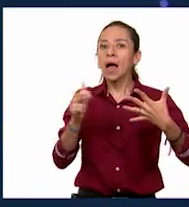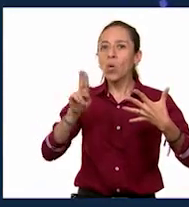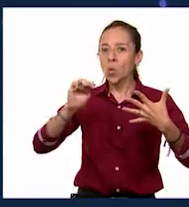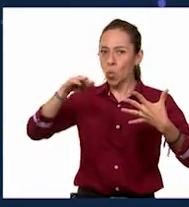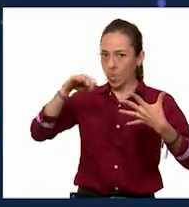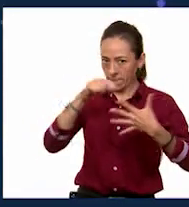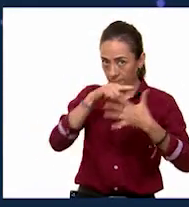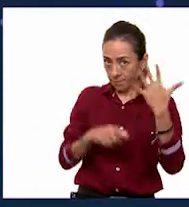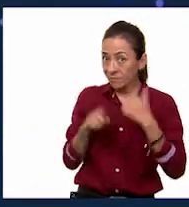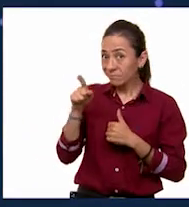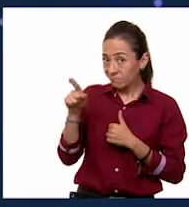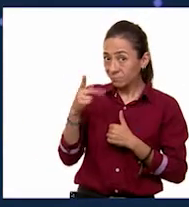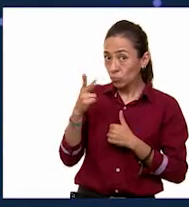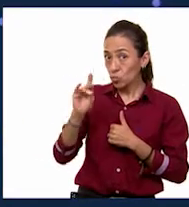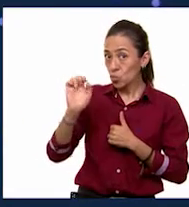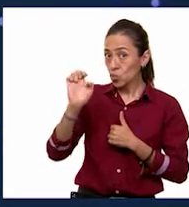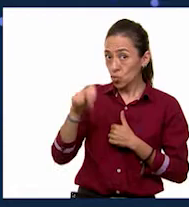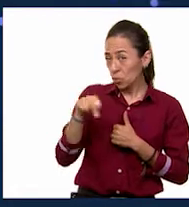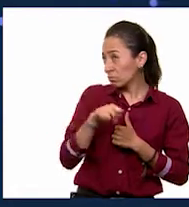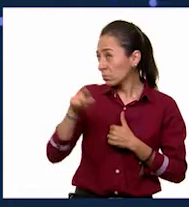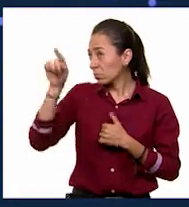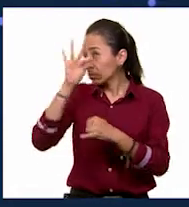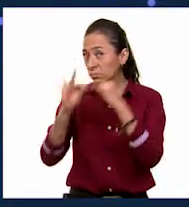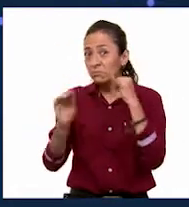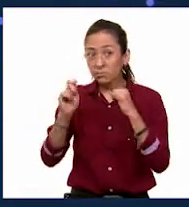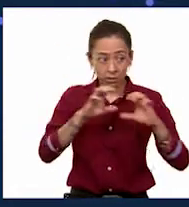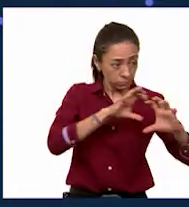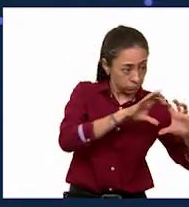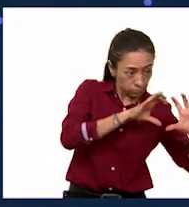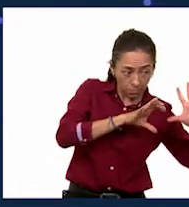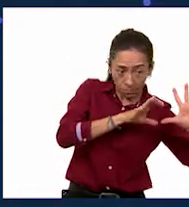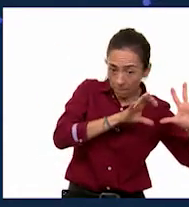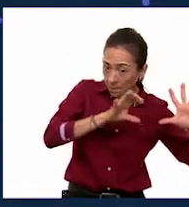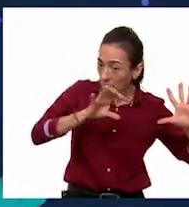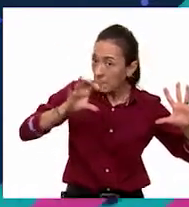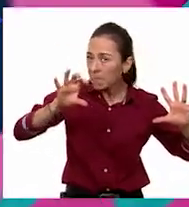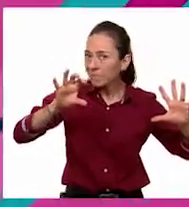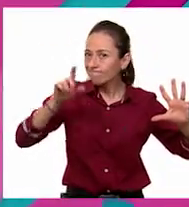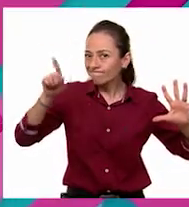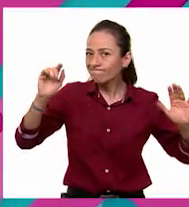Plutón no es un planeta como los otros. ¡Es un planeta enano!